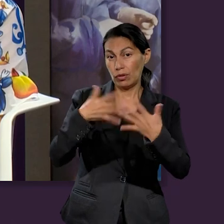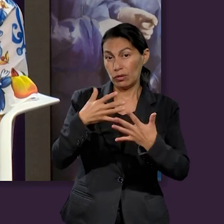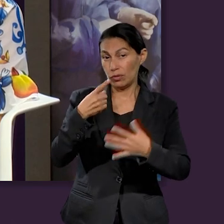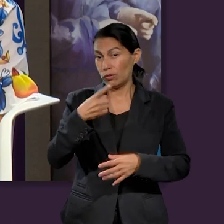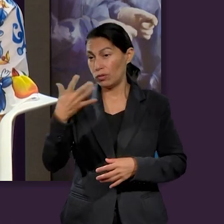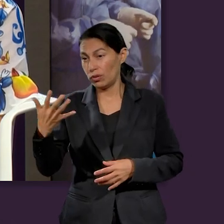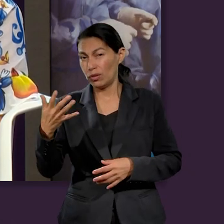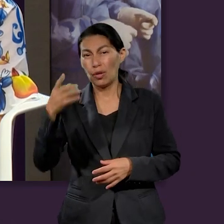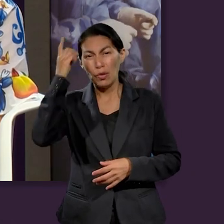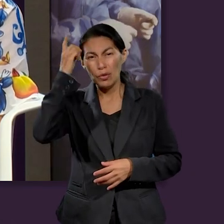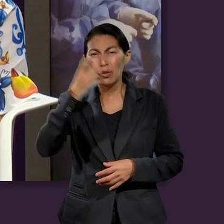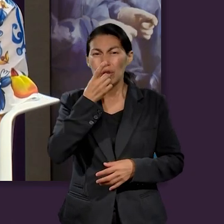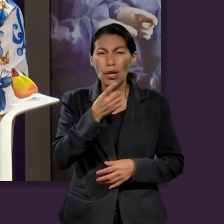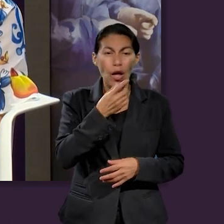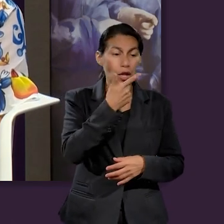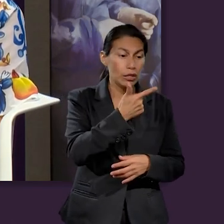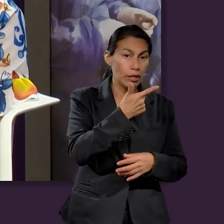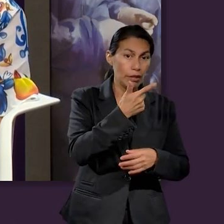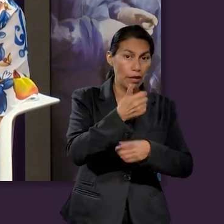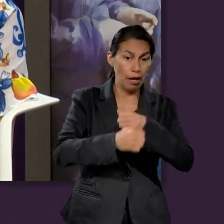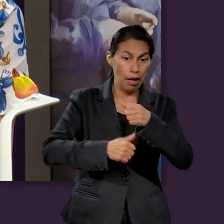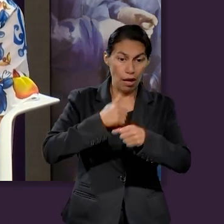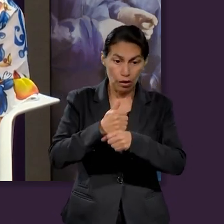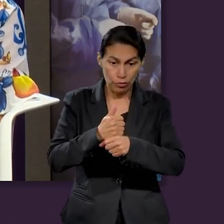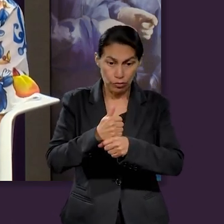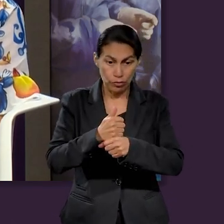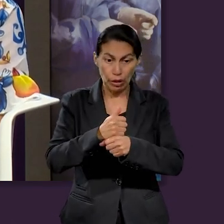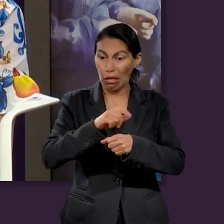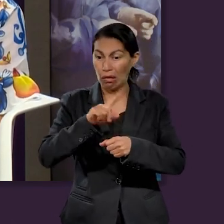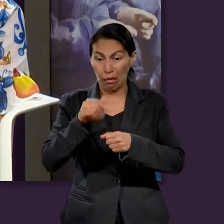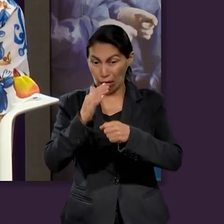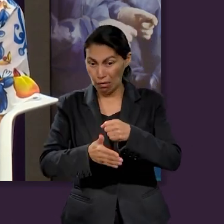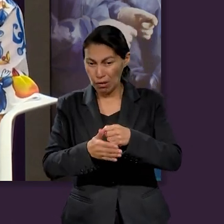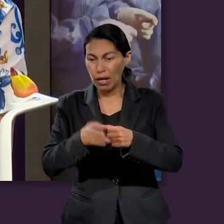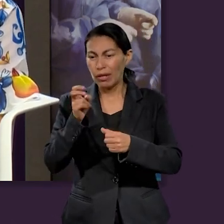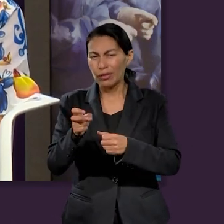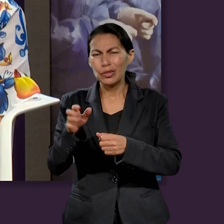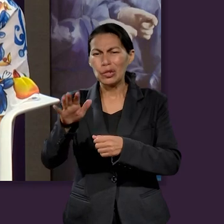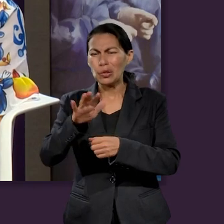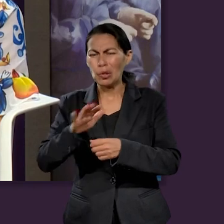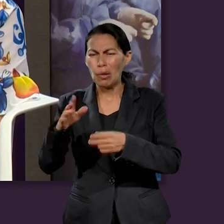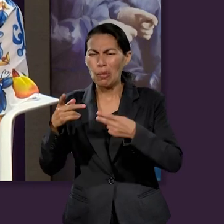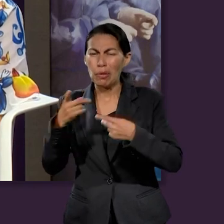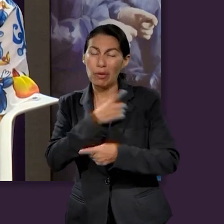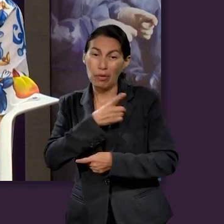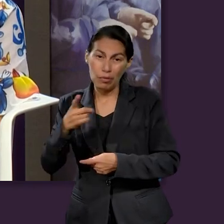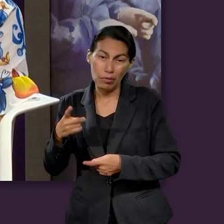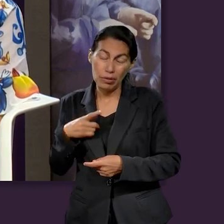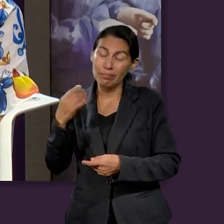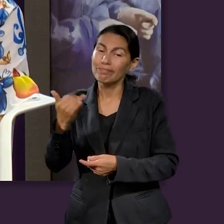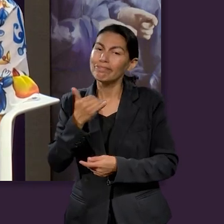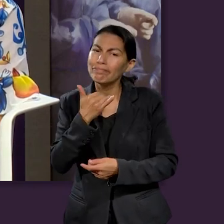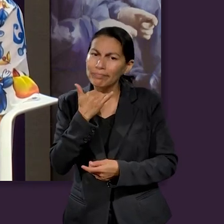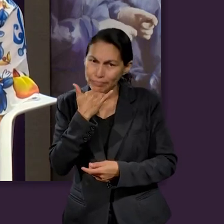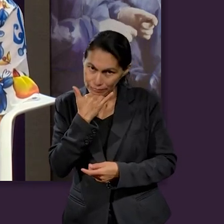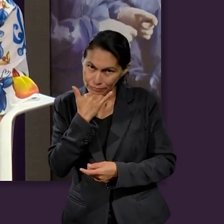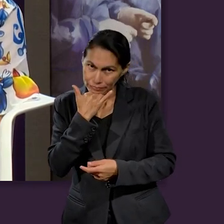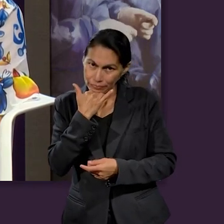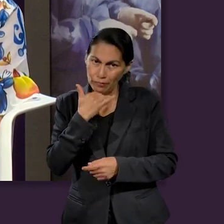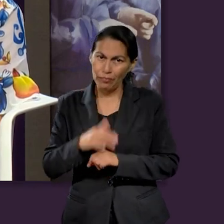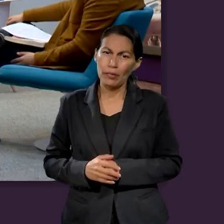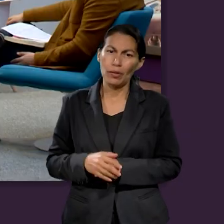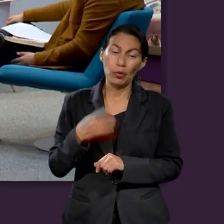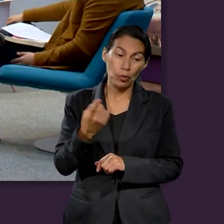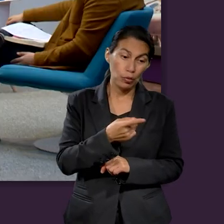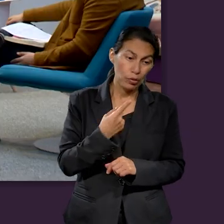donde Dios les había dicho lo del tiempo límite de los 7 años que después de 7 años el pueblo tenía que perdonar las deudas, o sea, siempre es importante